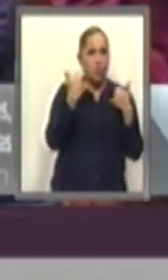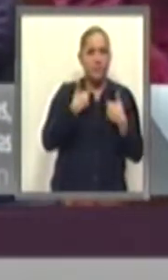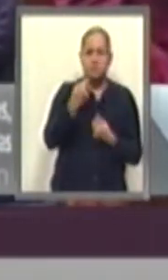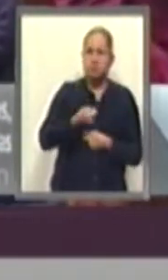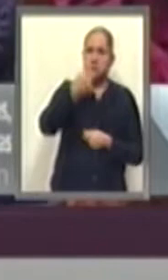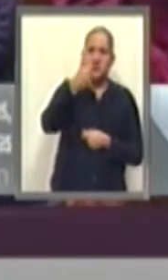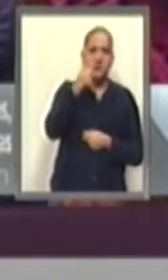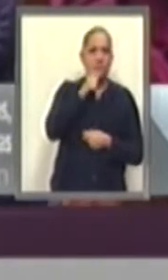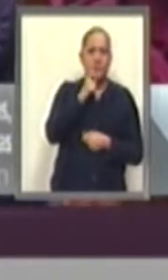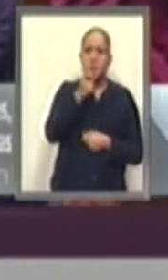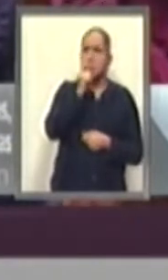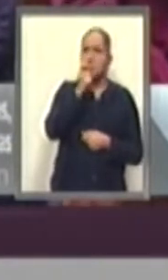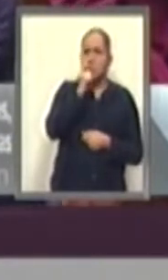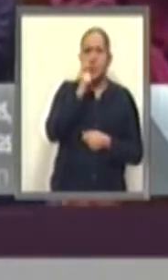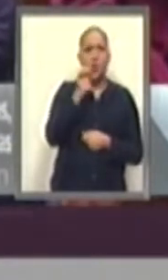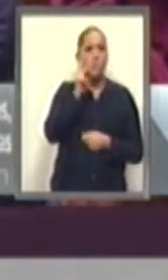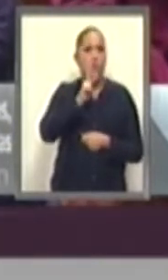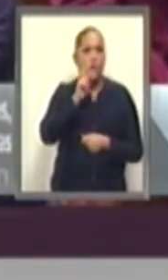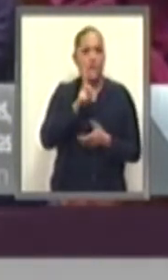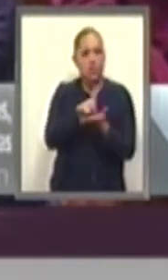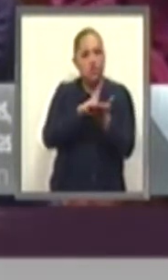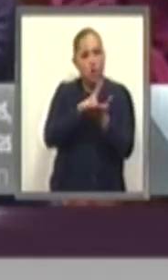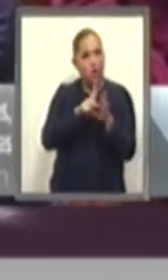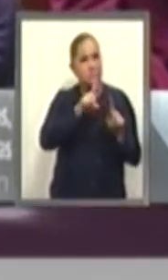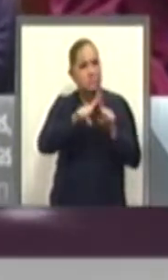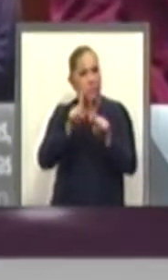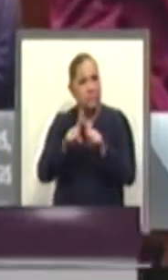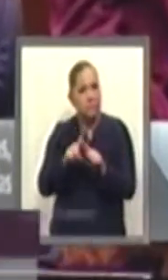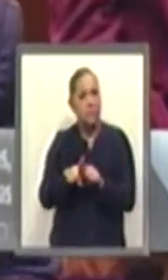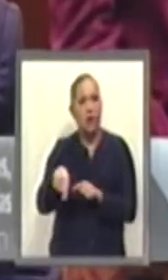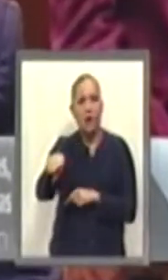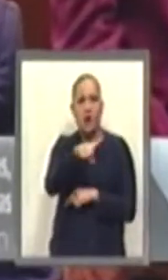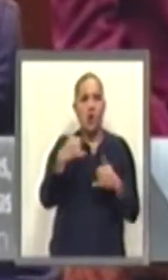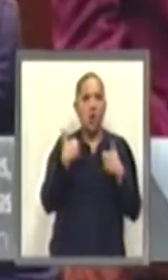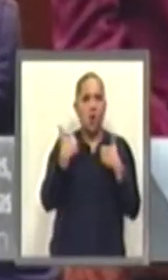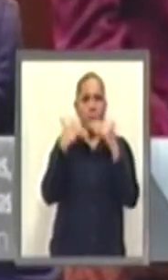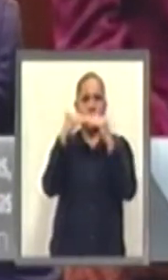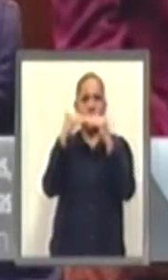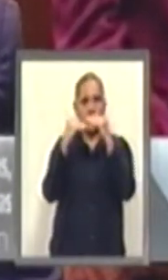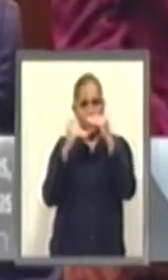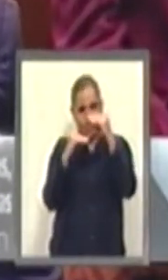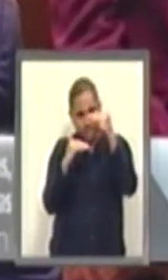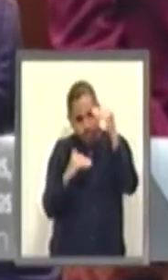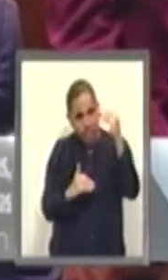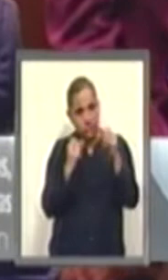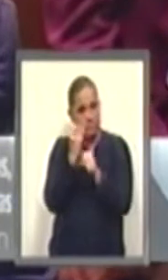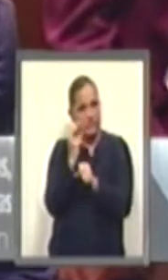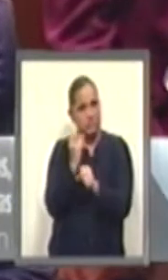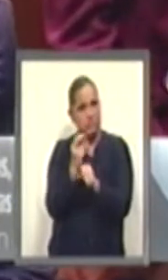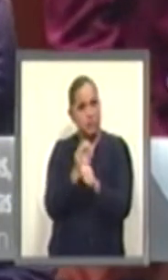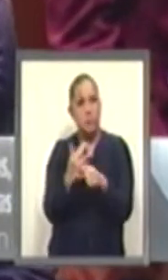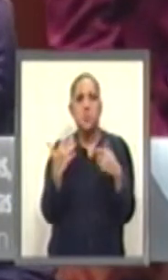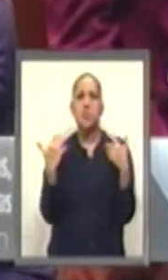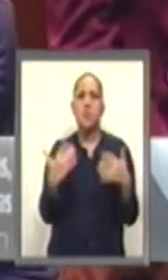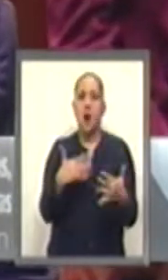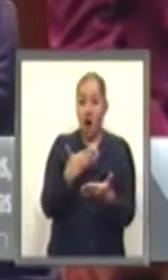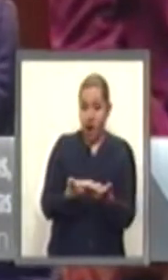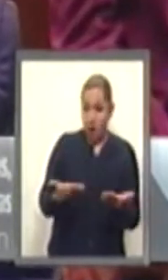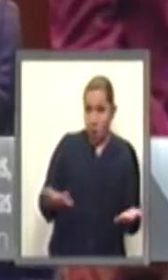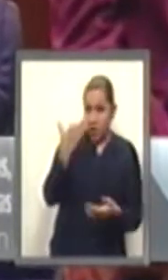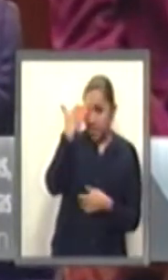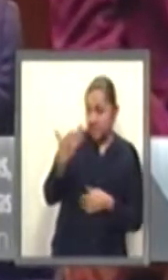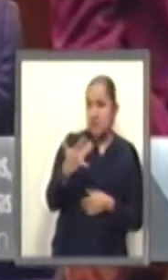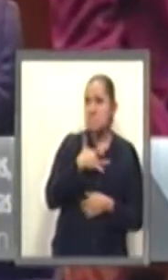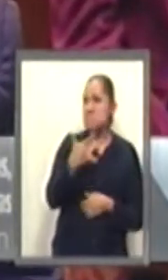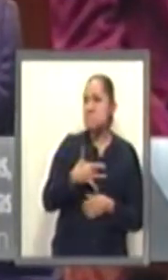droga da inicio y cada vez este se reduce más. En la actualidad se estima que es a los catorce